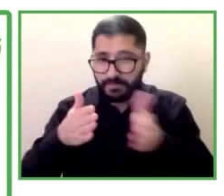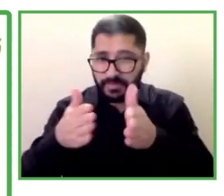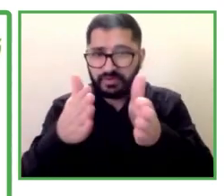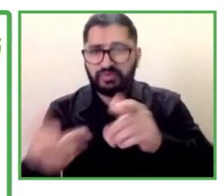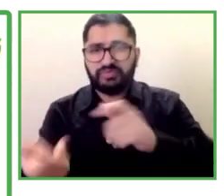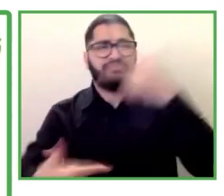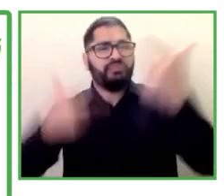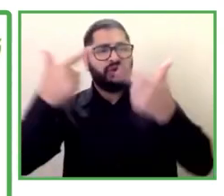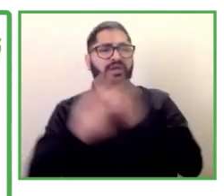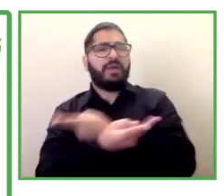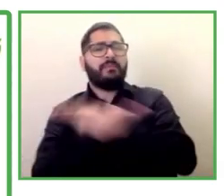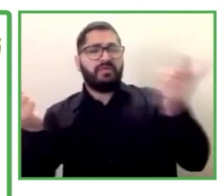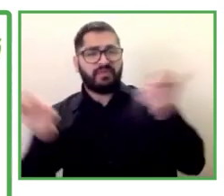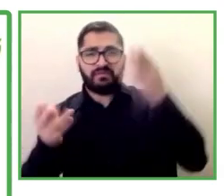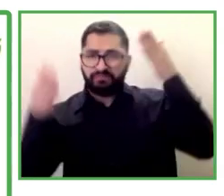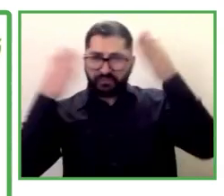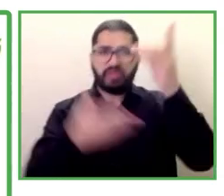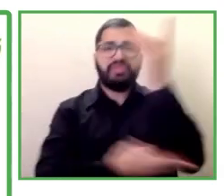muchas gracias